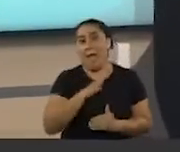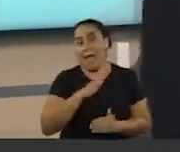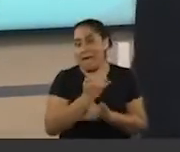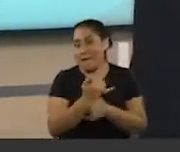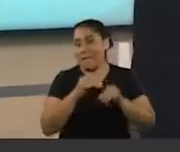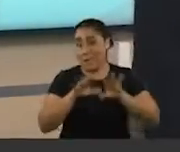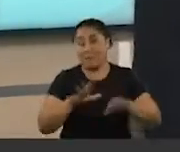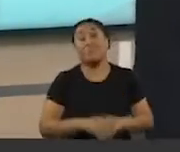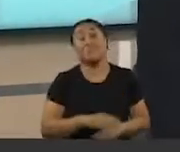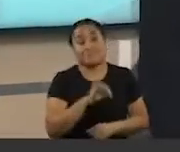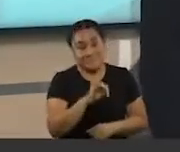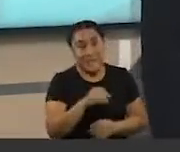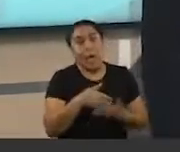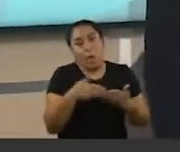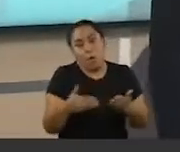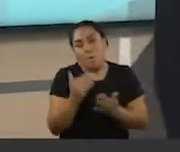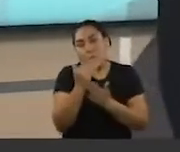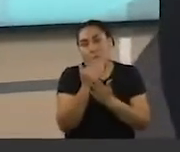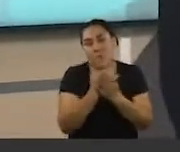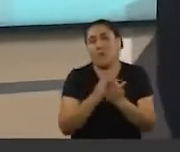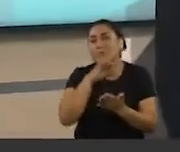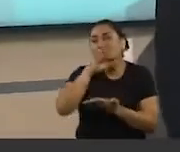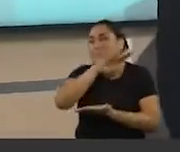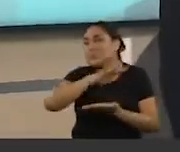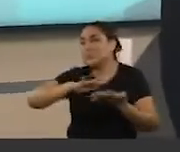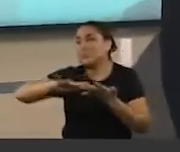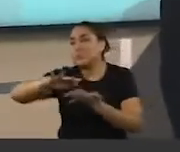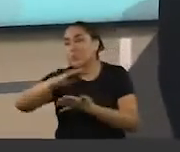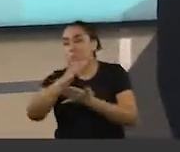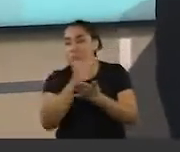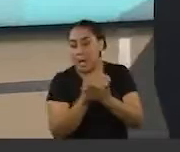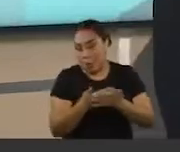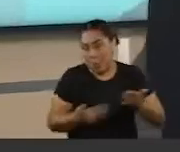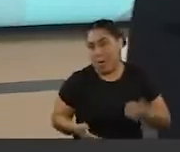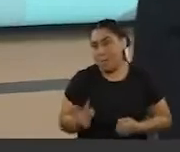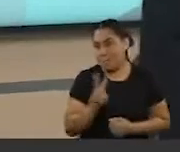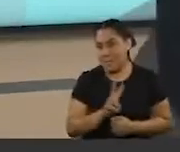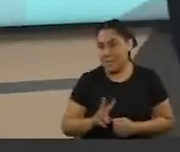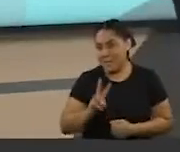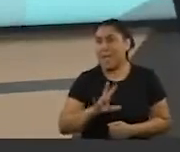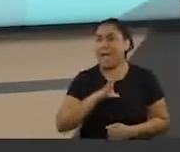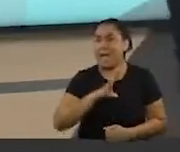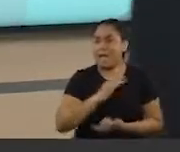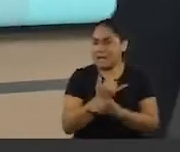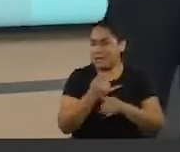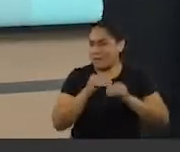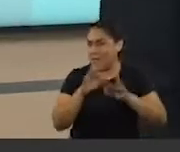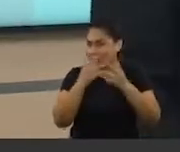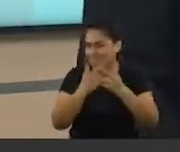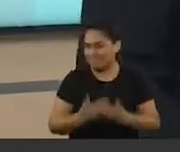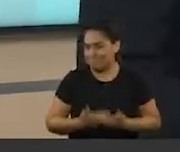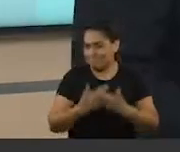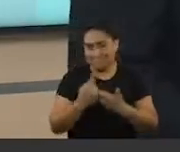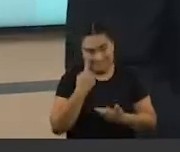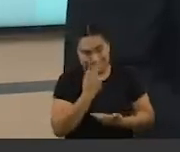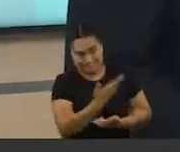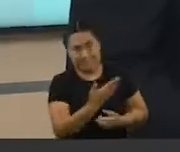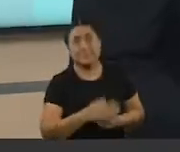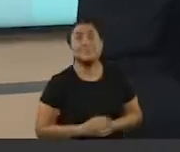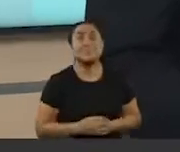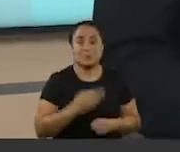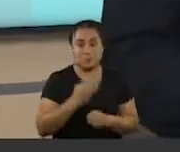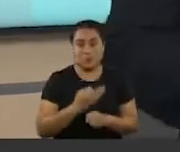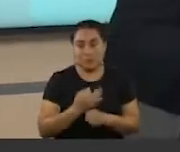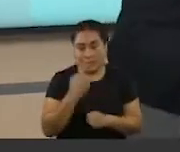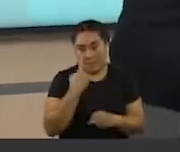Exactamente. Ya mejor, porque ya no hay contingencia. Entonces, bueno, viernes sin contingencia y con mucha información, comenzamos. Venga, vamos a empezar. Y empezamos